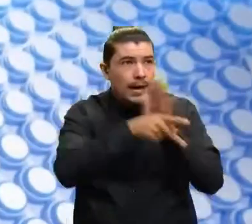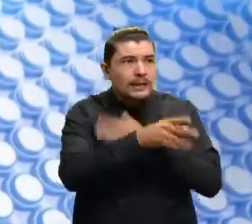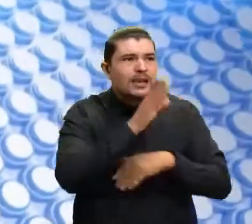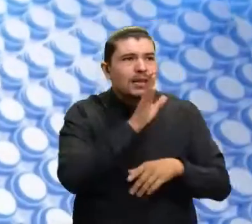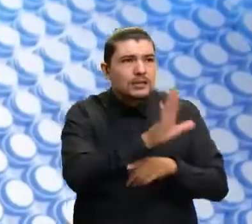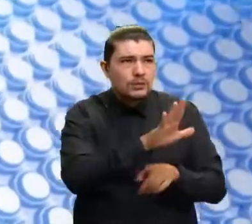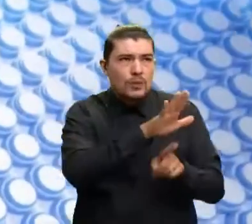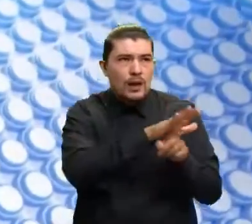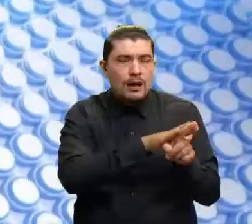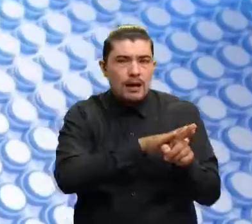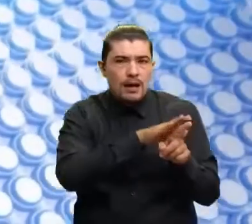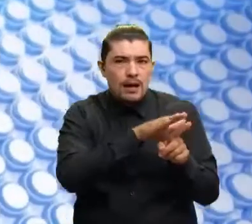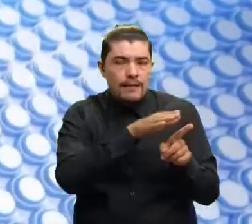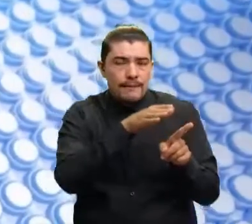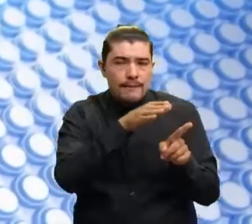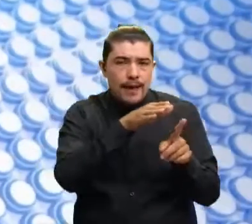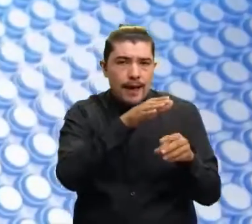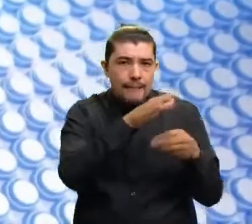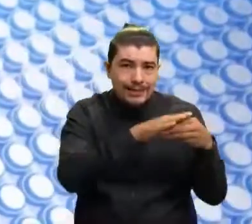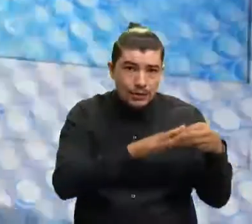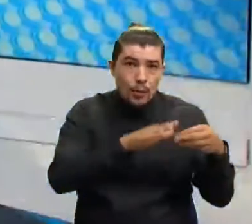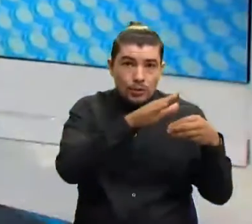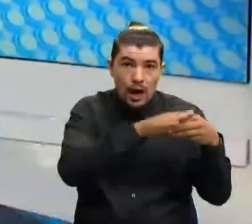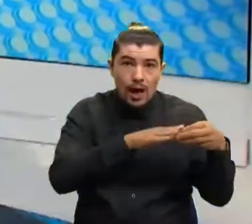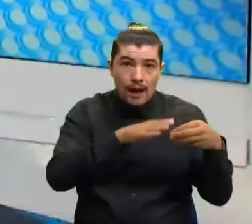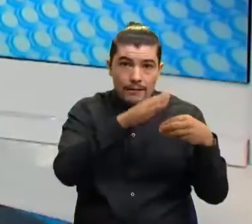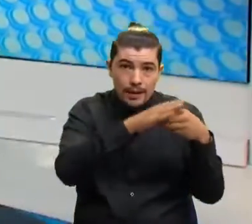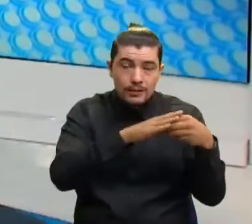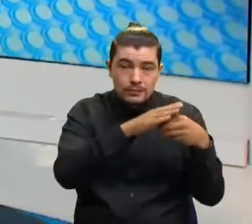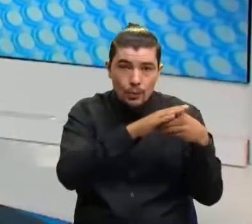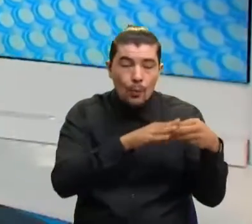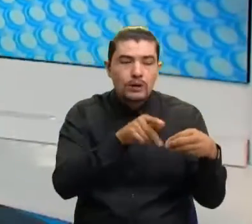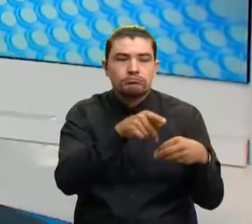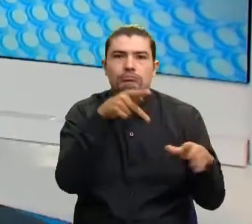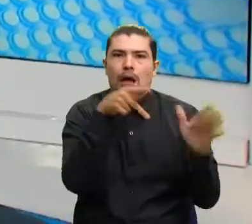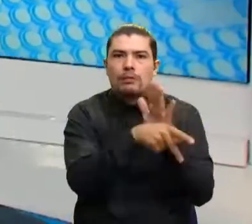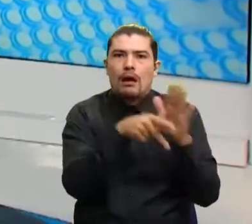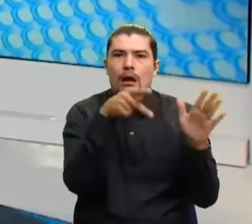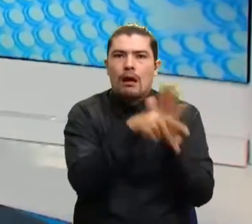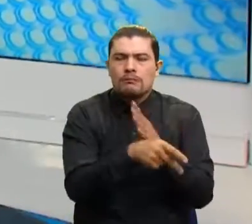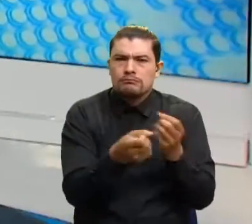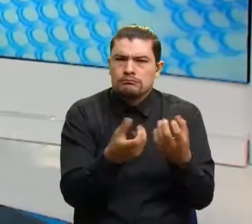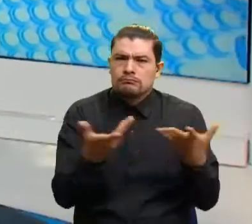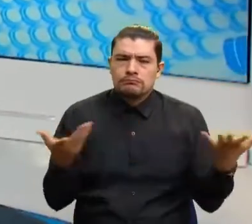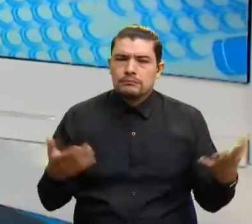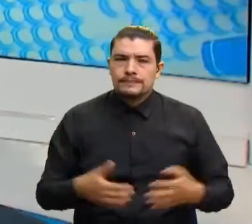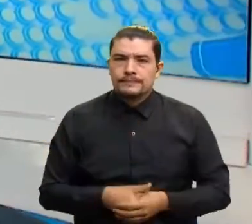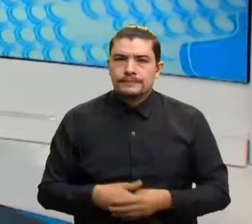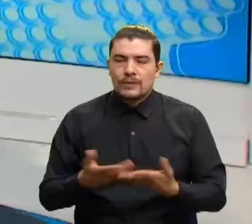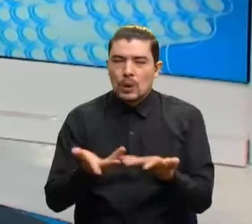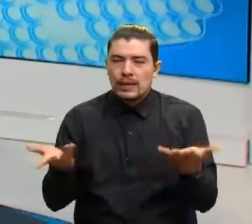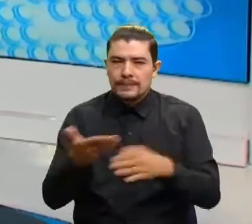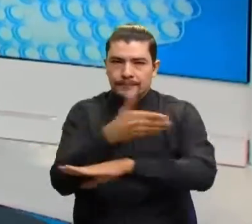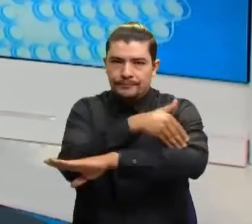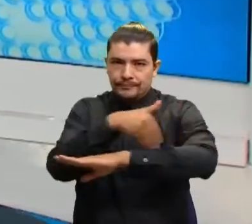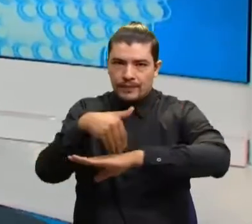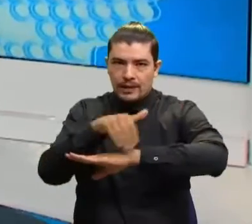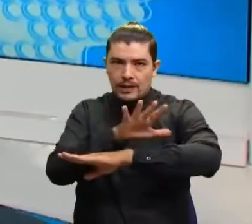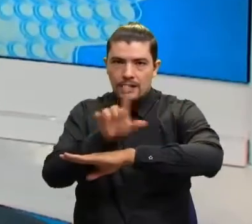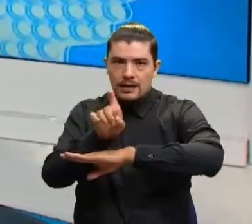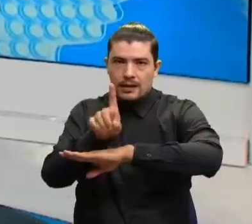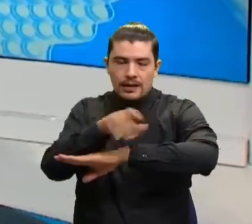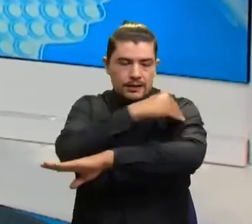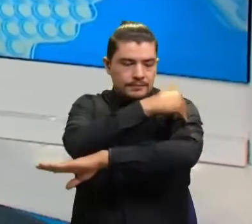nuestras mascotas en la carrera 56, calle